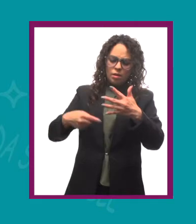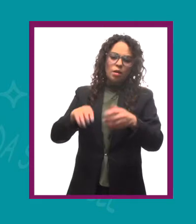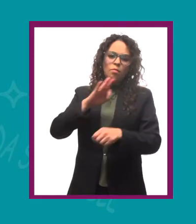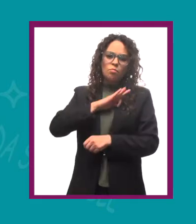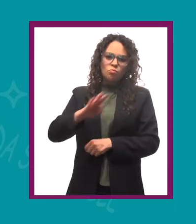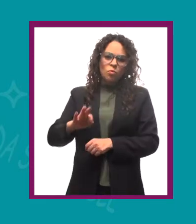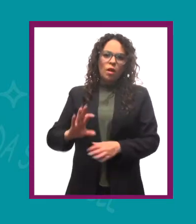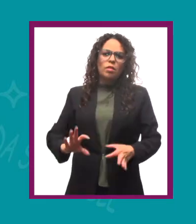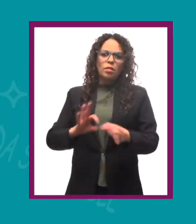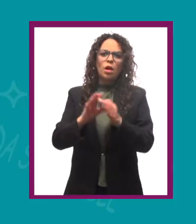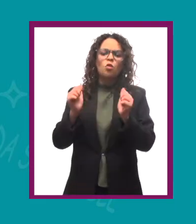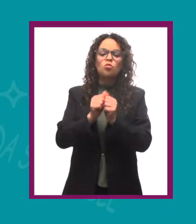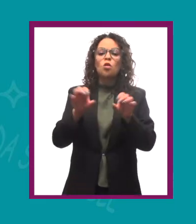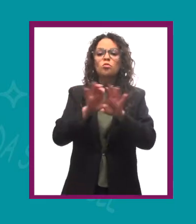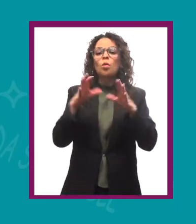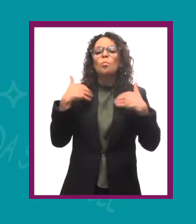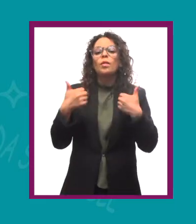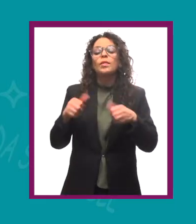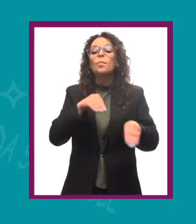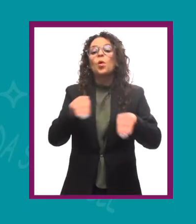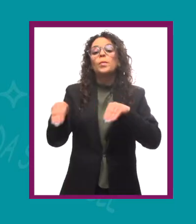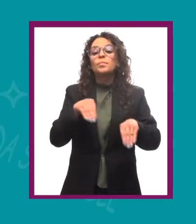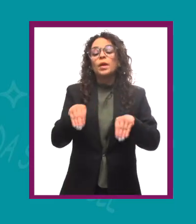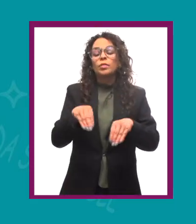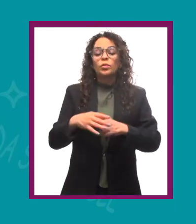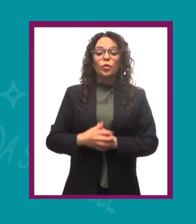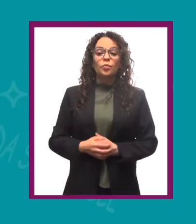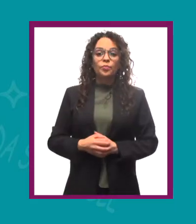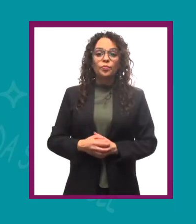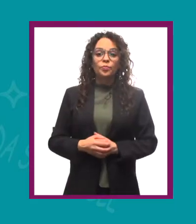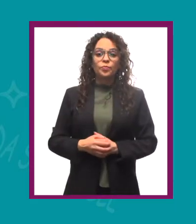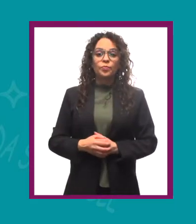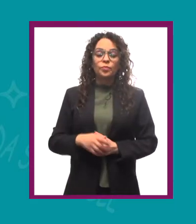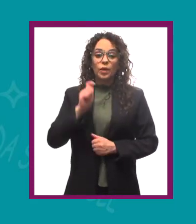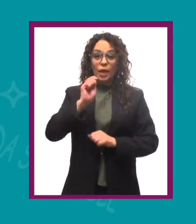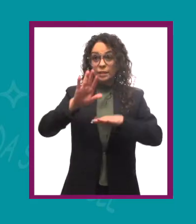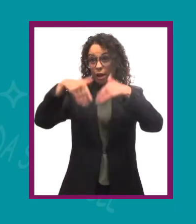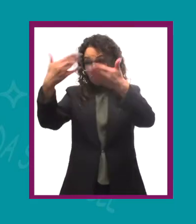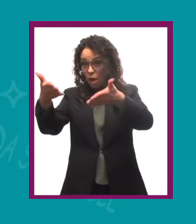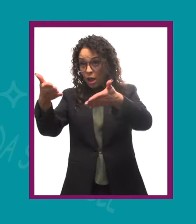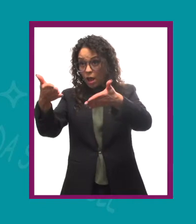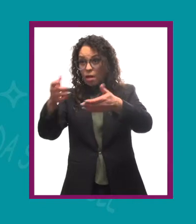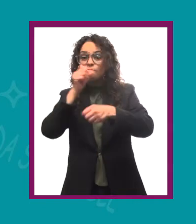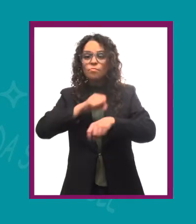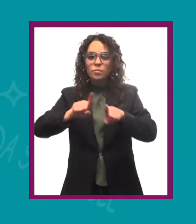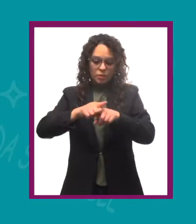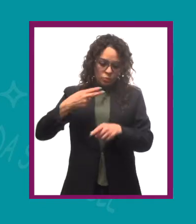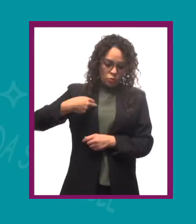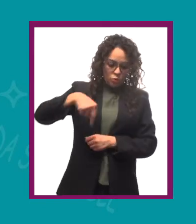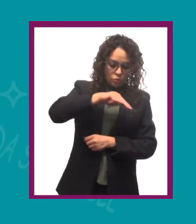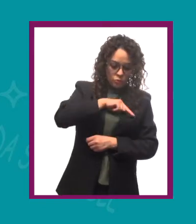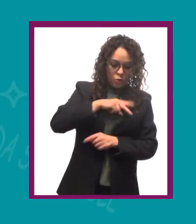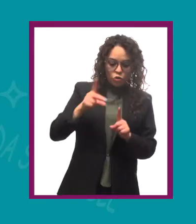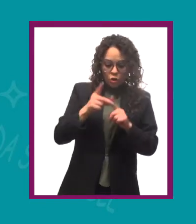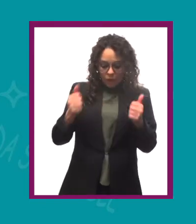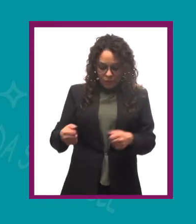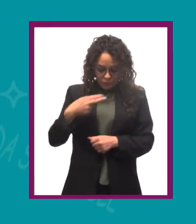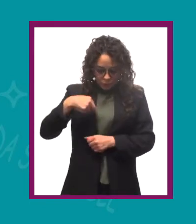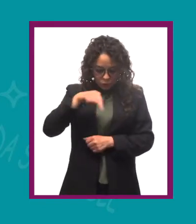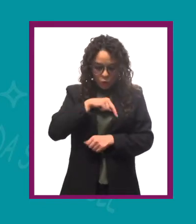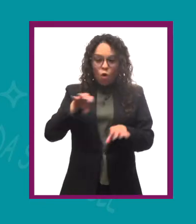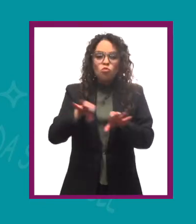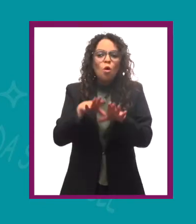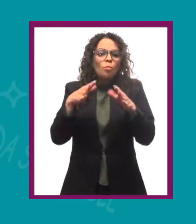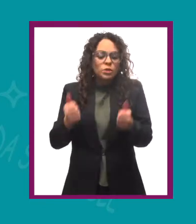influyen en la percepción del movimiento tanto del propio elemento externo como de nosotros de